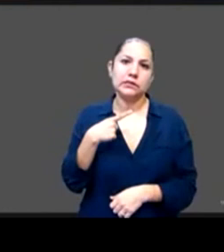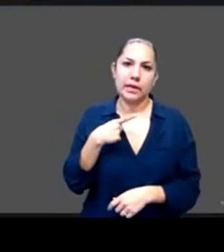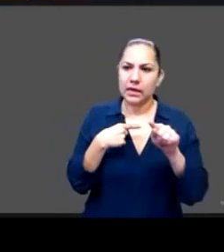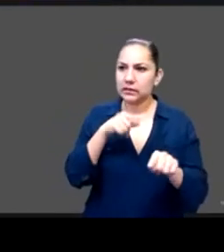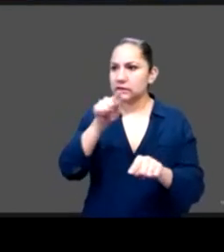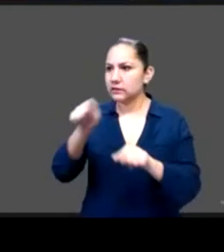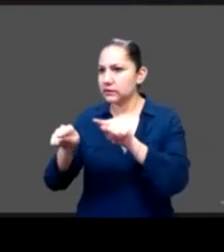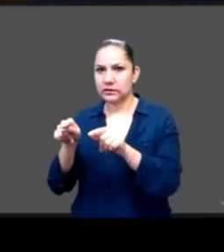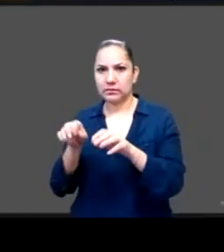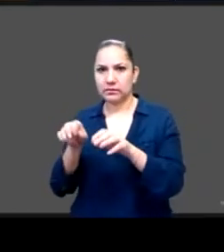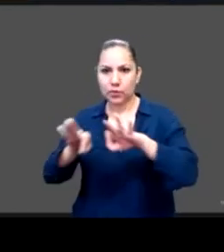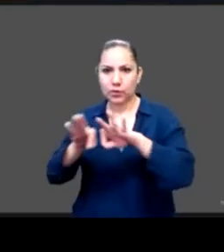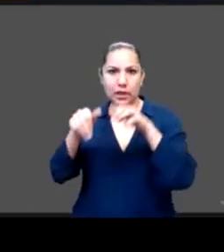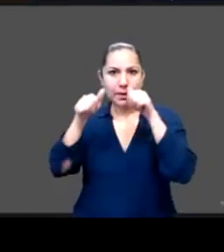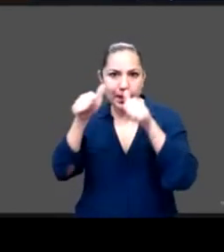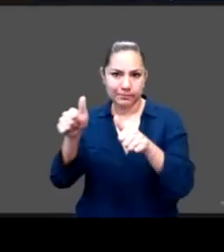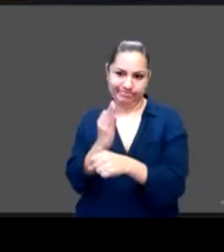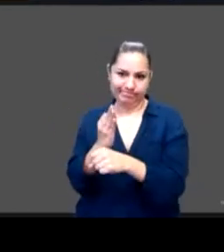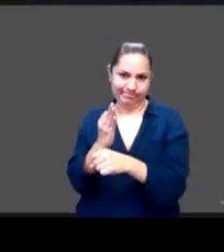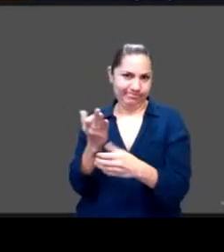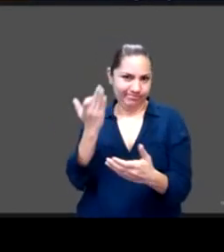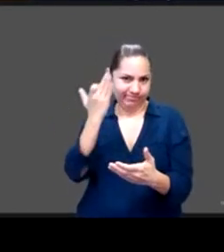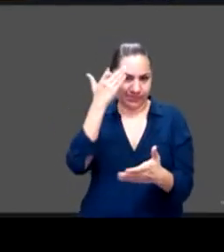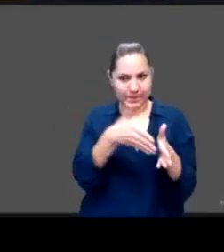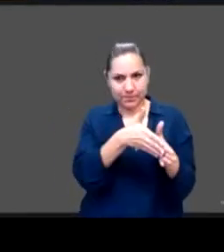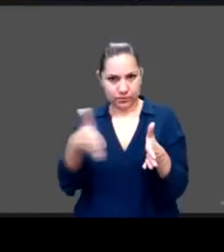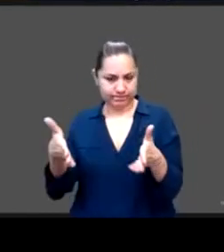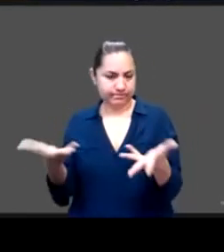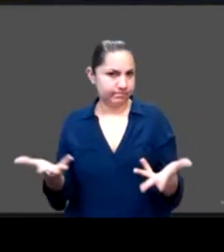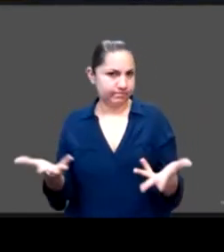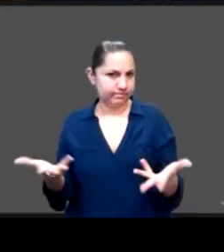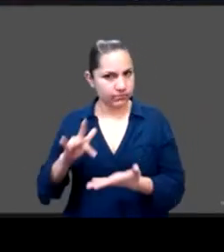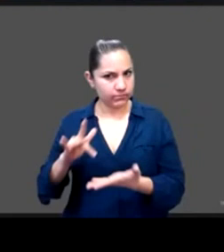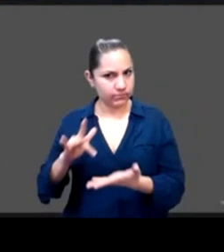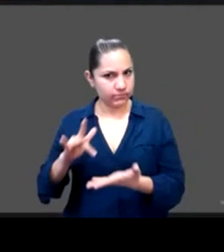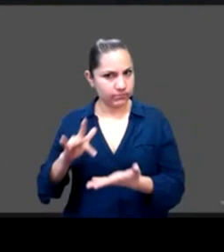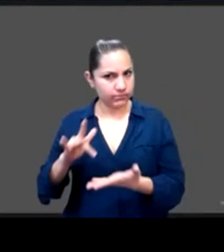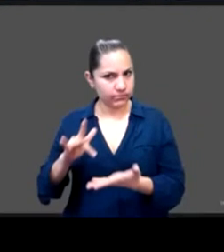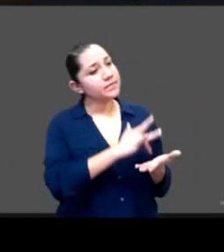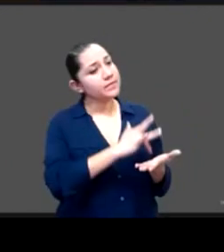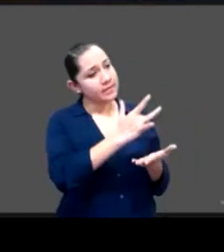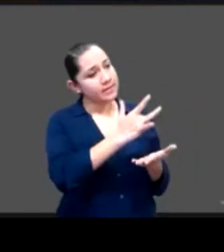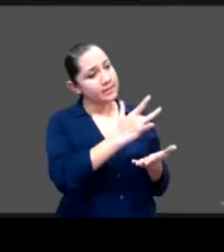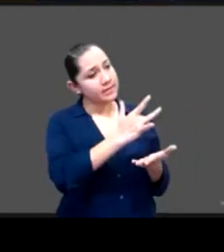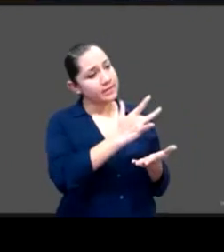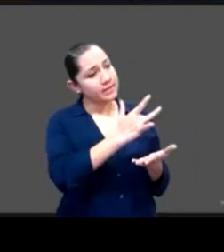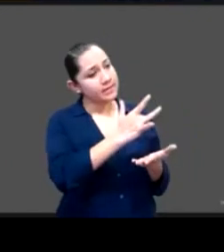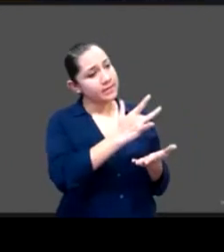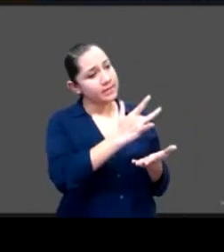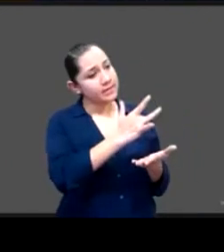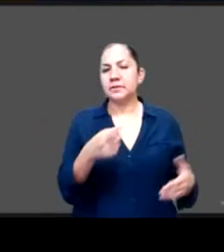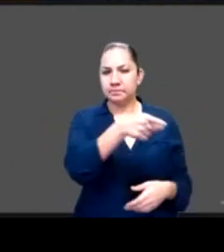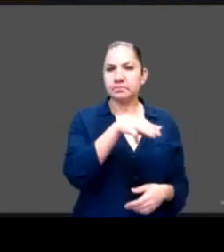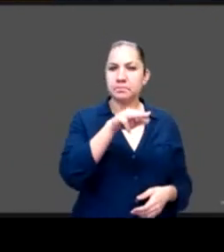comentario gracias muchísimas gracias Carla y bueno iremos cerrando esta segunda ronda con Maricruz